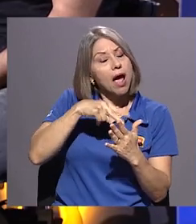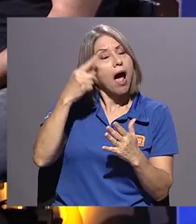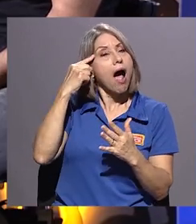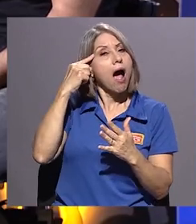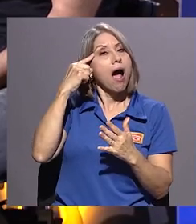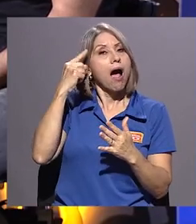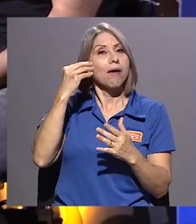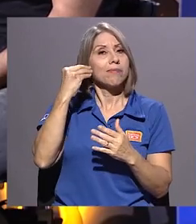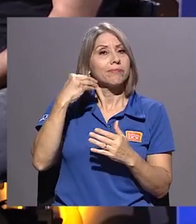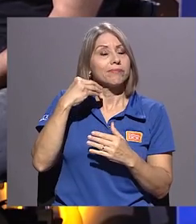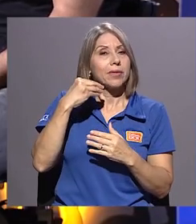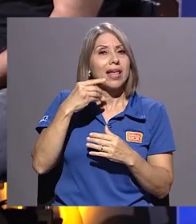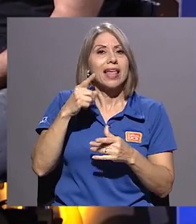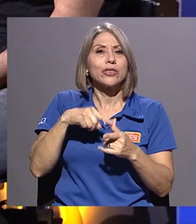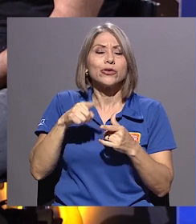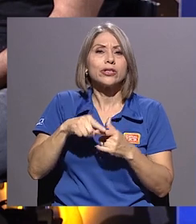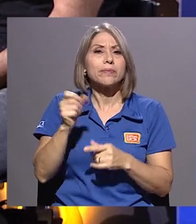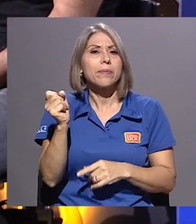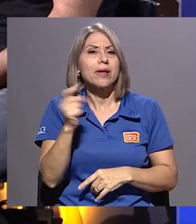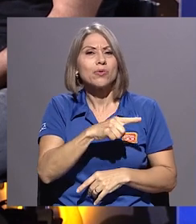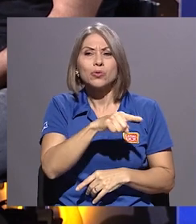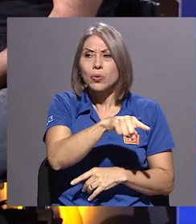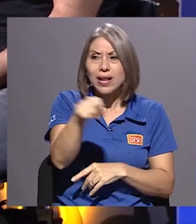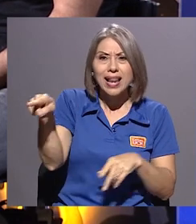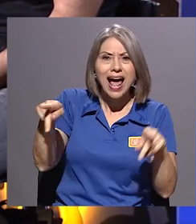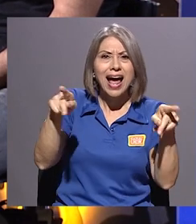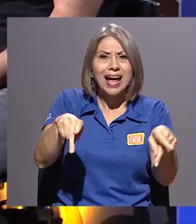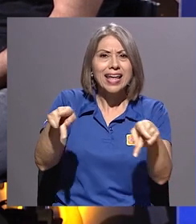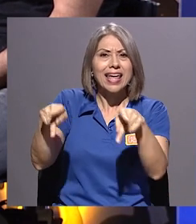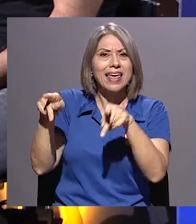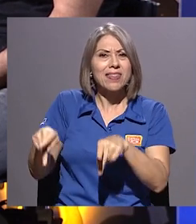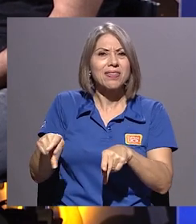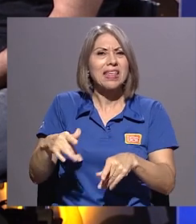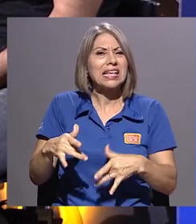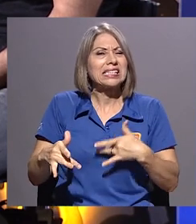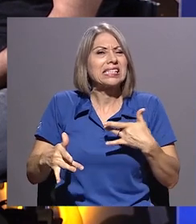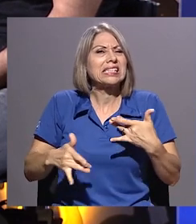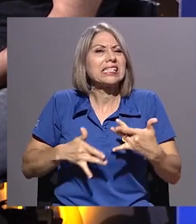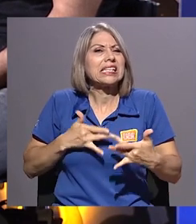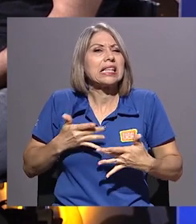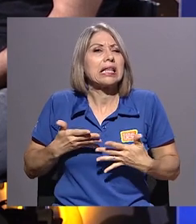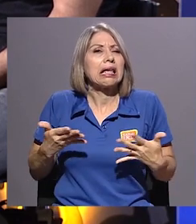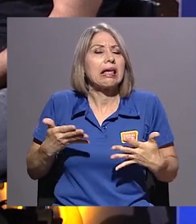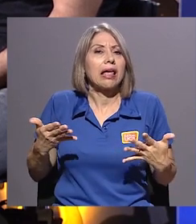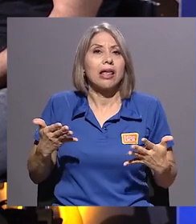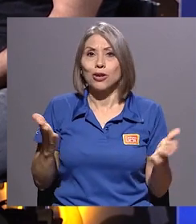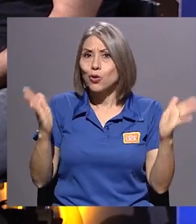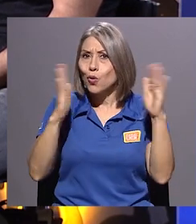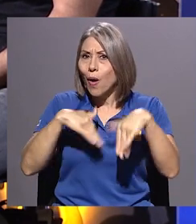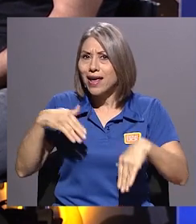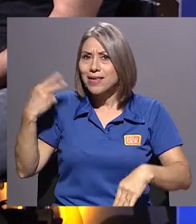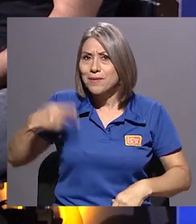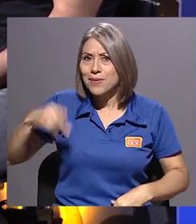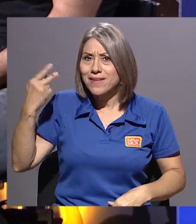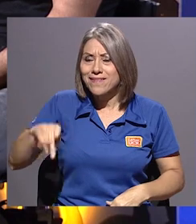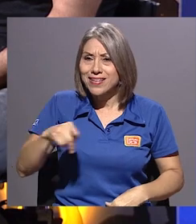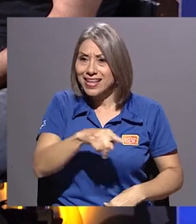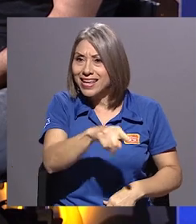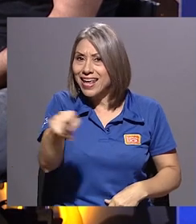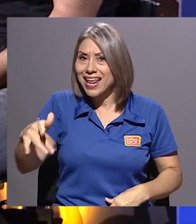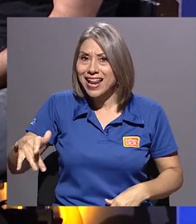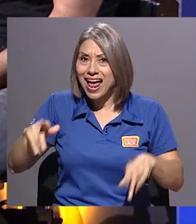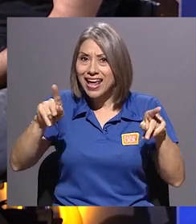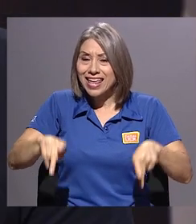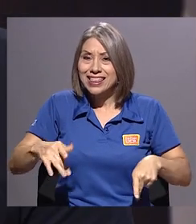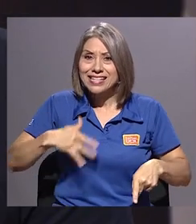¿Qué sensación tiene la gente de, a ver, no se corre el riesgo de que la gente se sienta mal de no saber